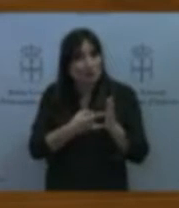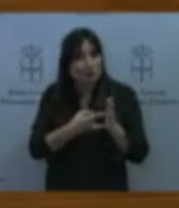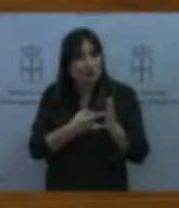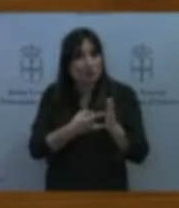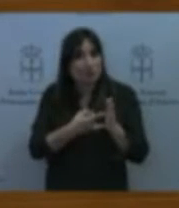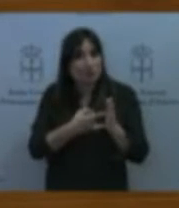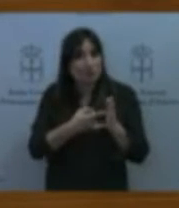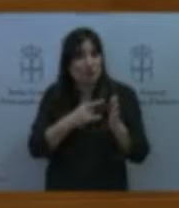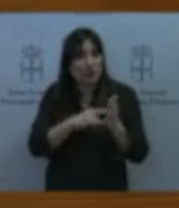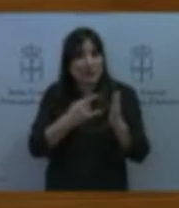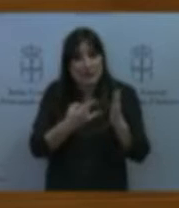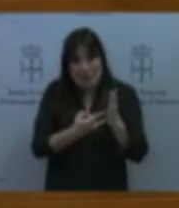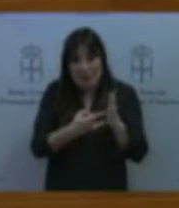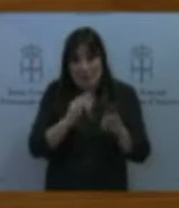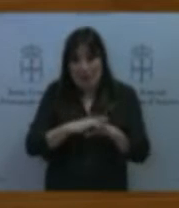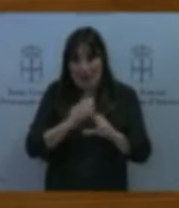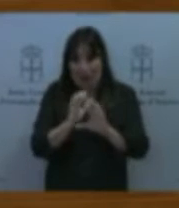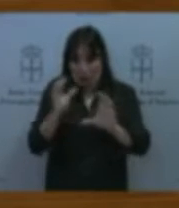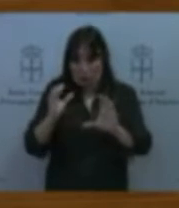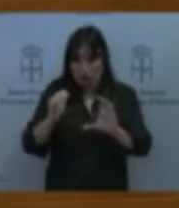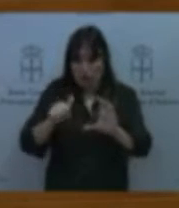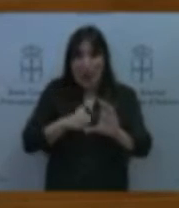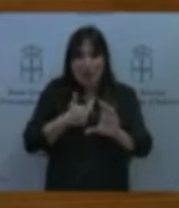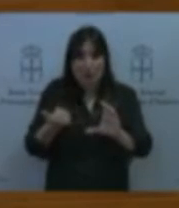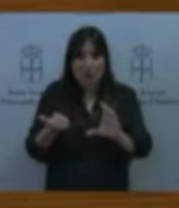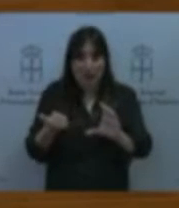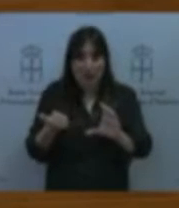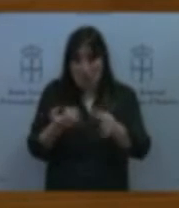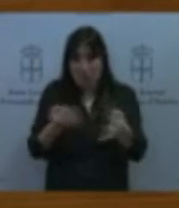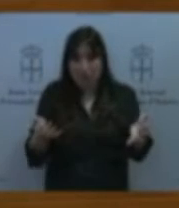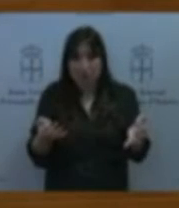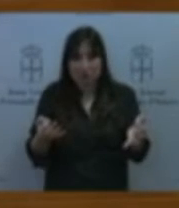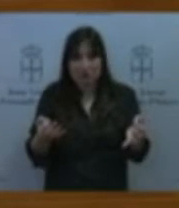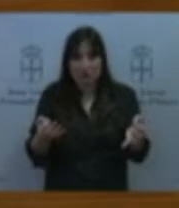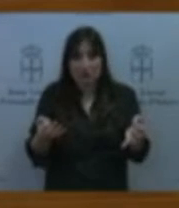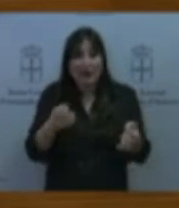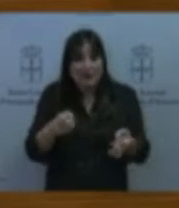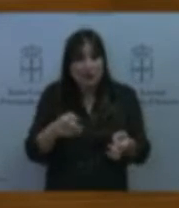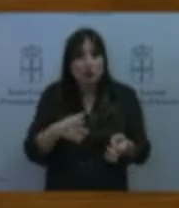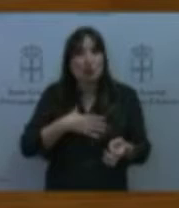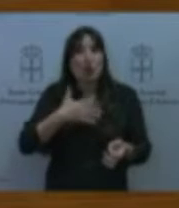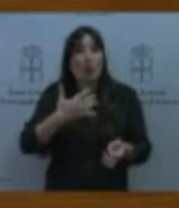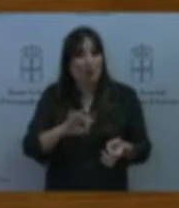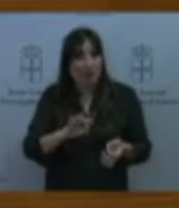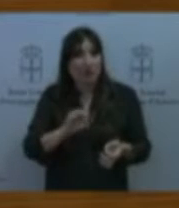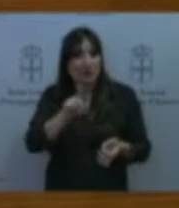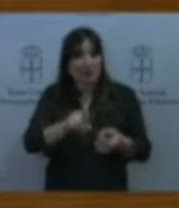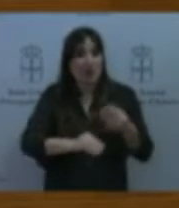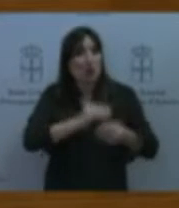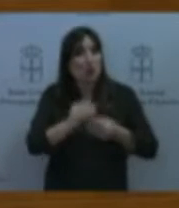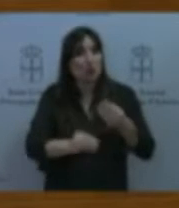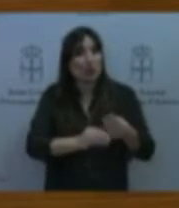optimizar el uso del transporte público sea replicado fuera del calendario lectivo. Así lo hemos hecho